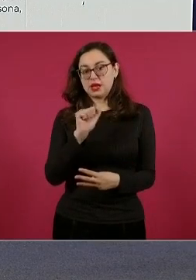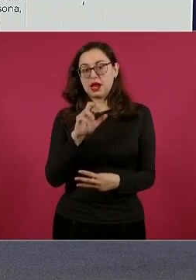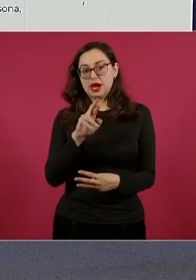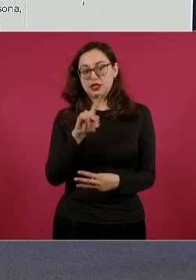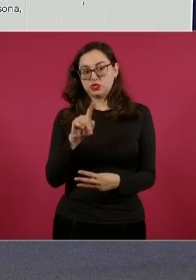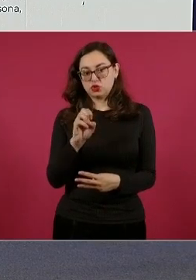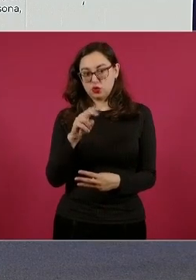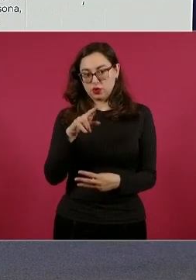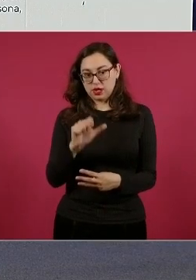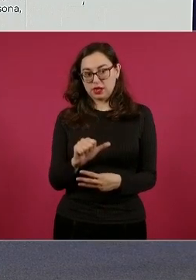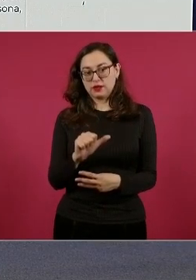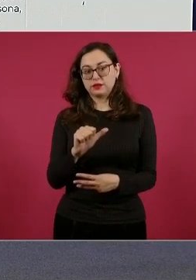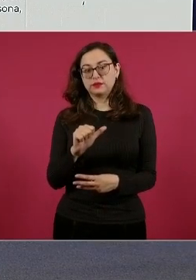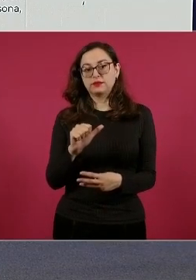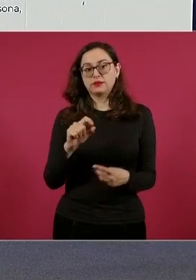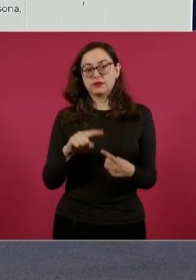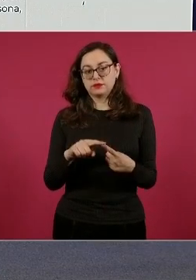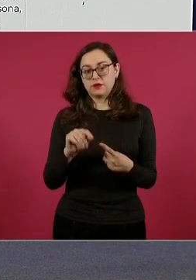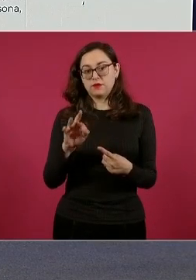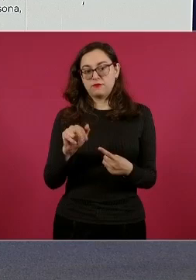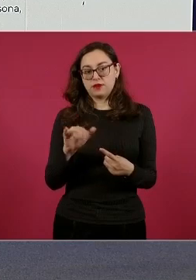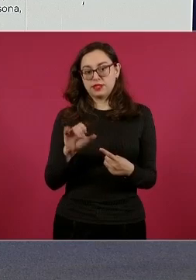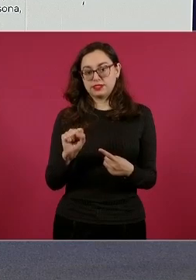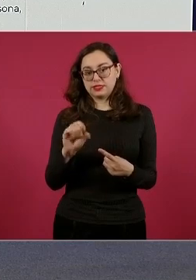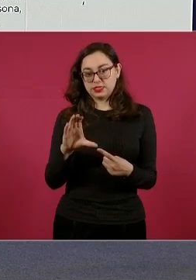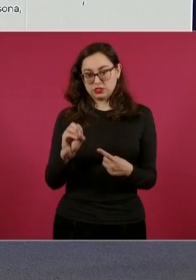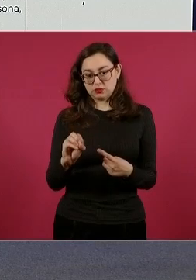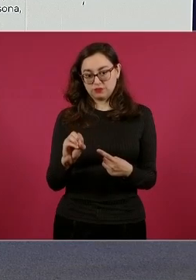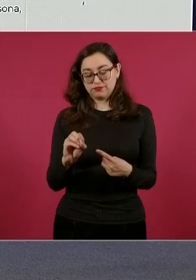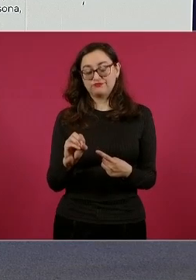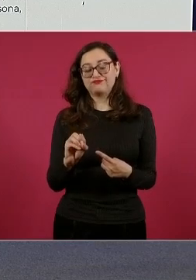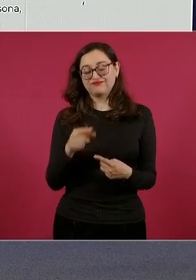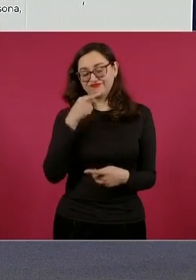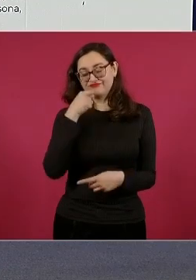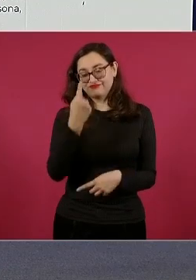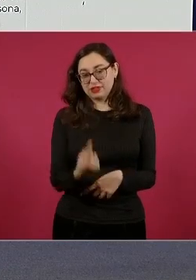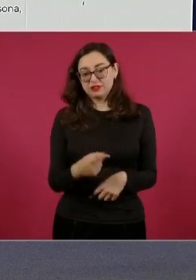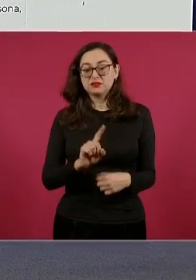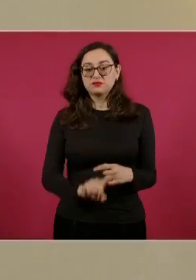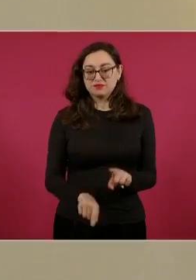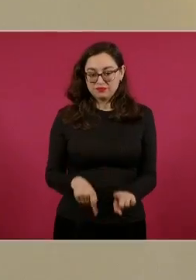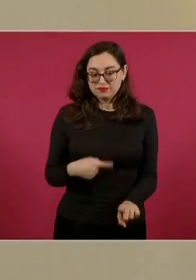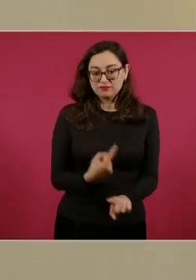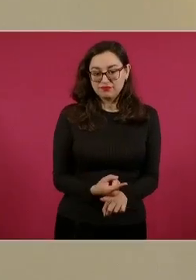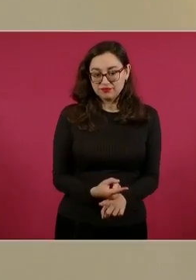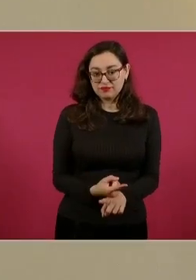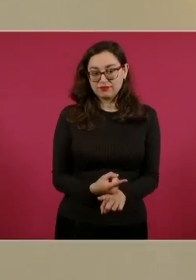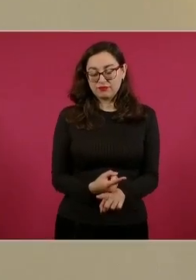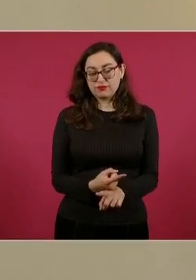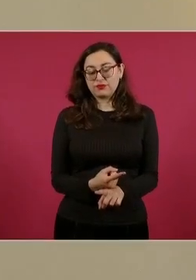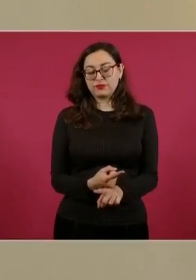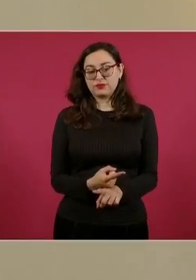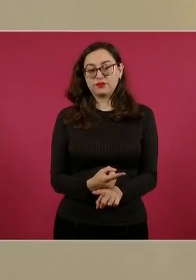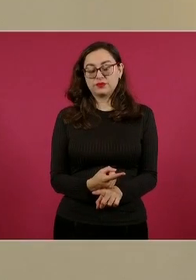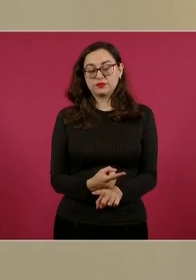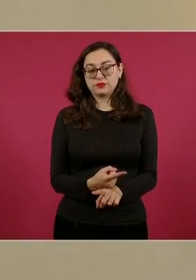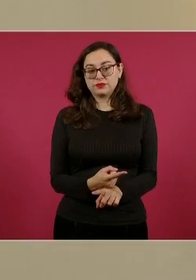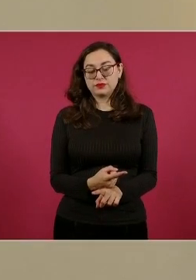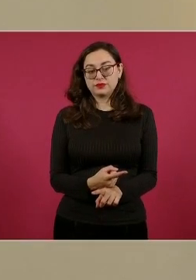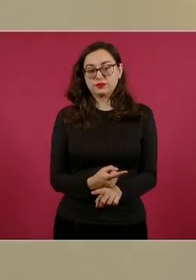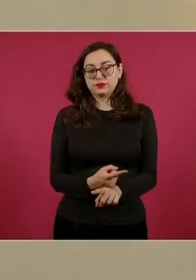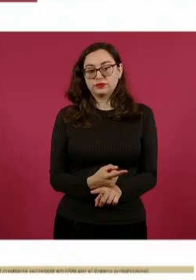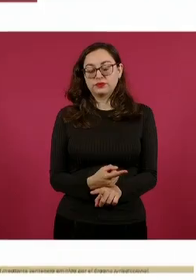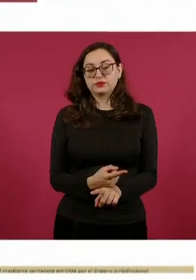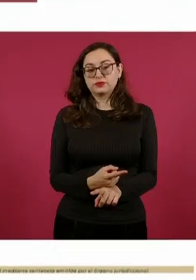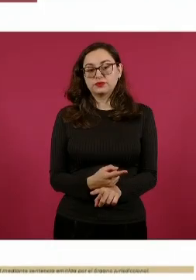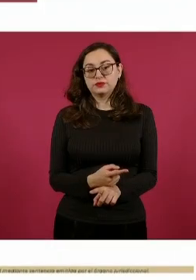Francisco, por abuso sexual y violación en contra de una menor. Francisco, por una corte en